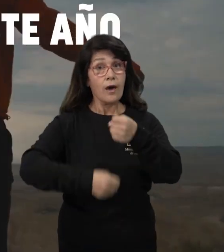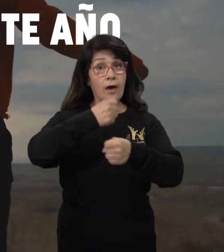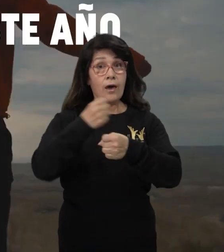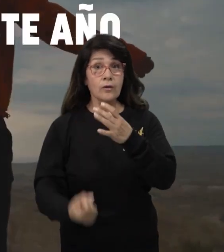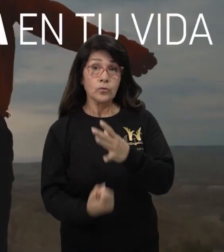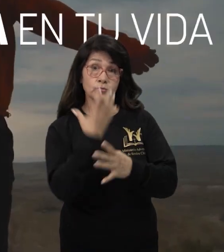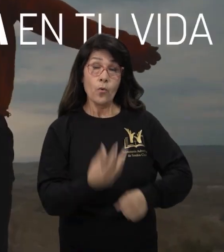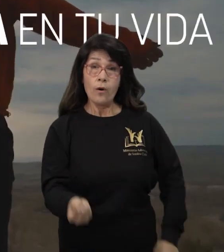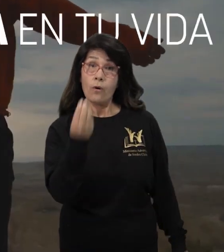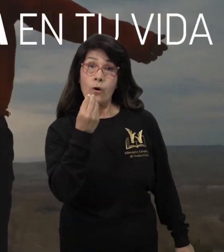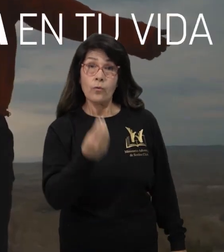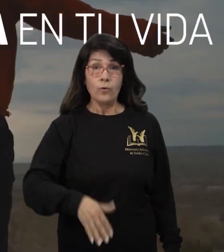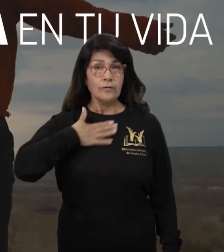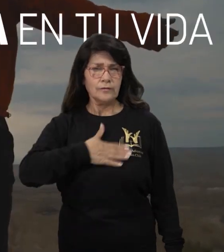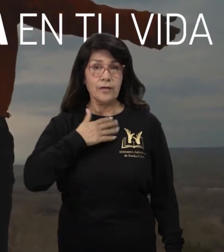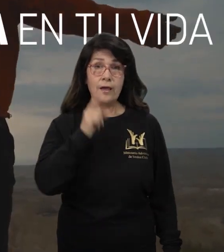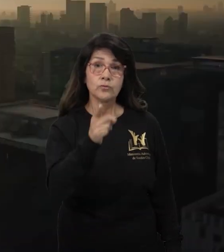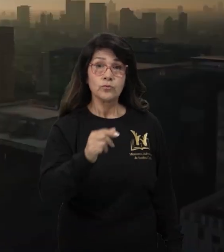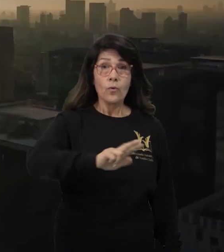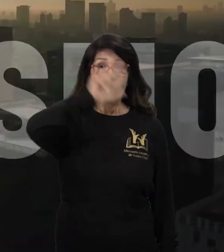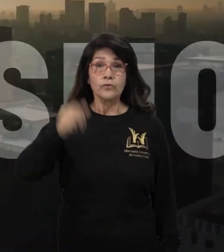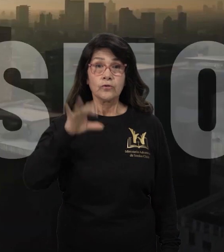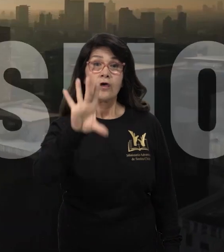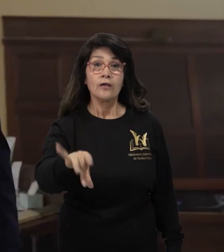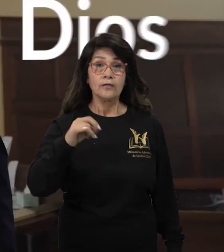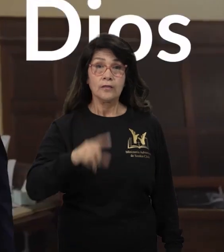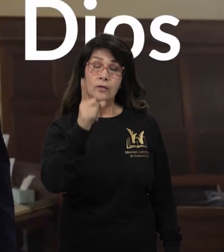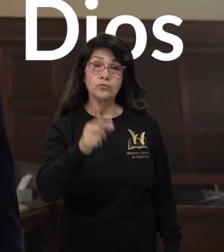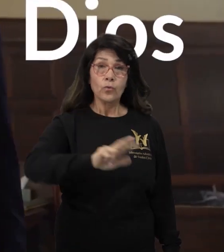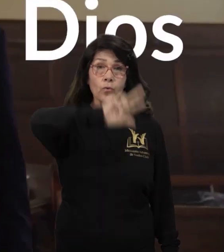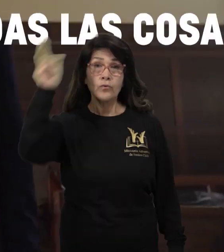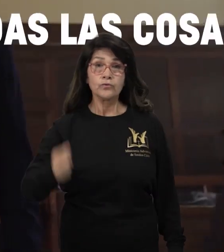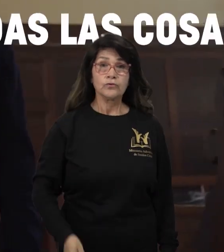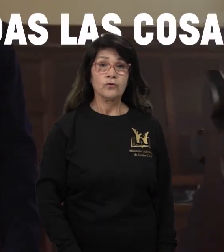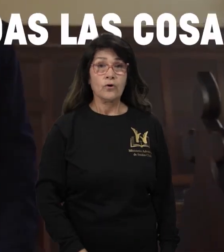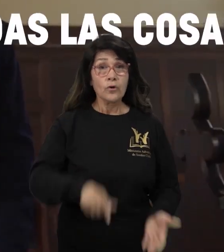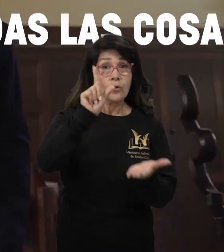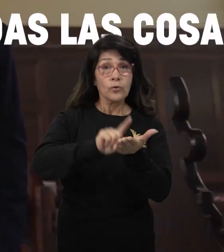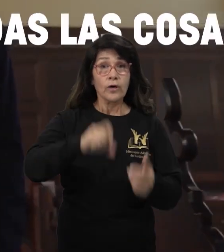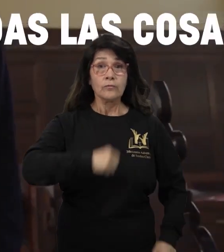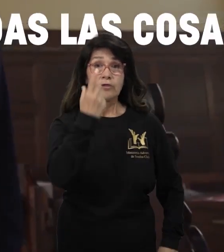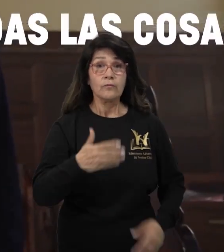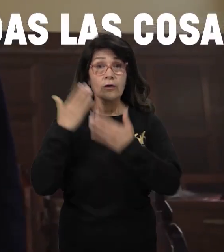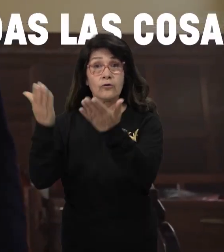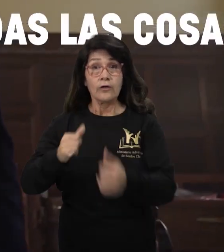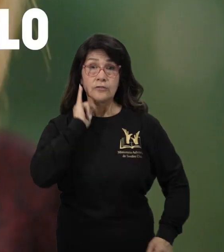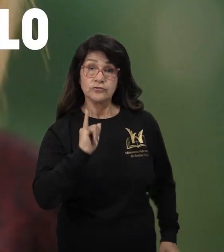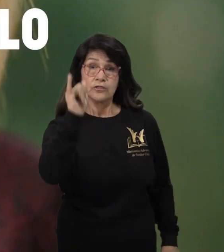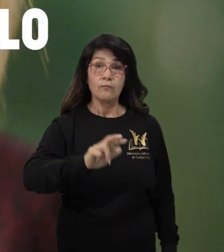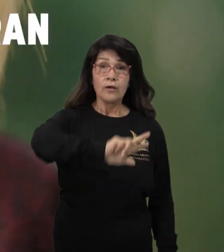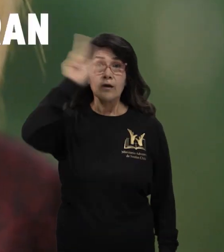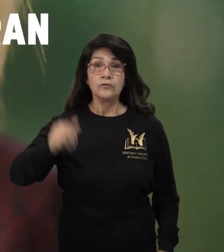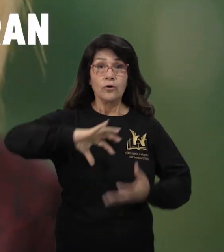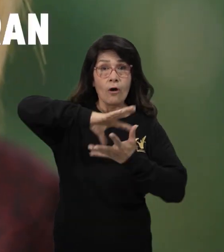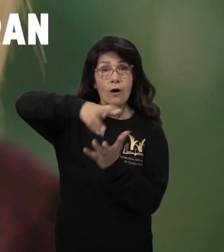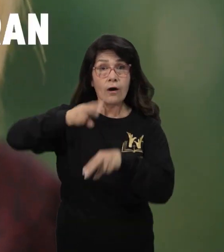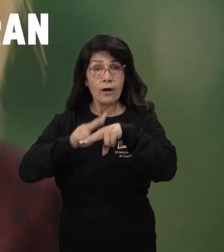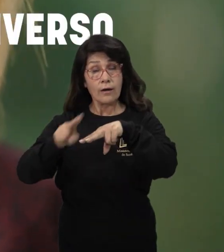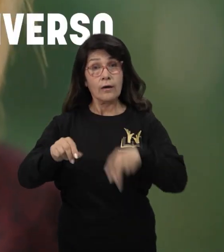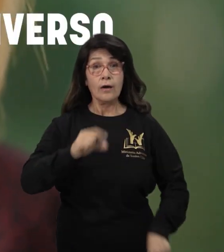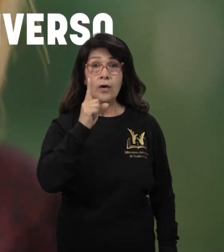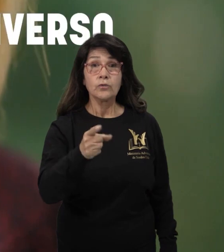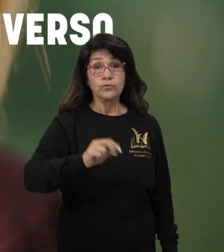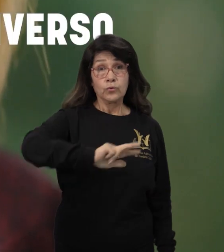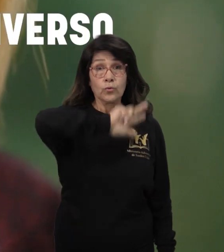quieres que este año sea una obra maestra en tu vida, elige ahora mismo reconocer a Dios como el primero en todas las cosas, adorándolo por ser el